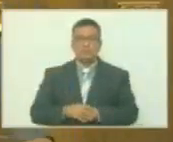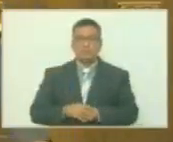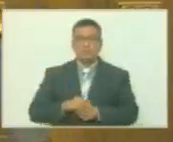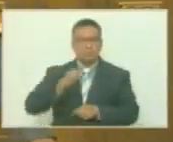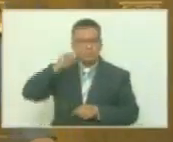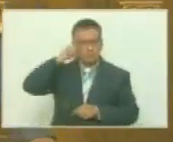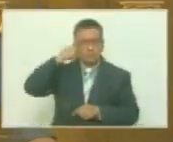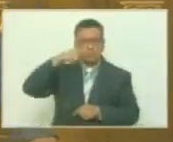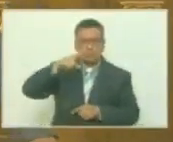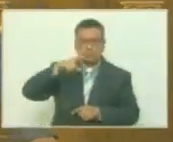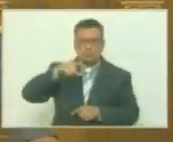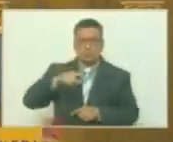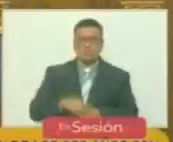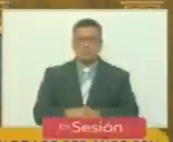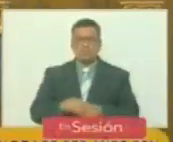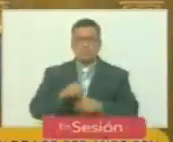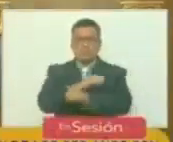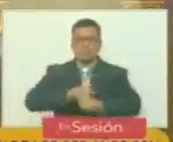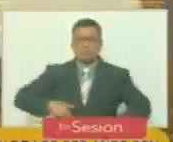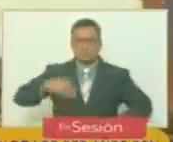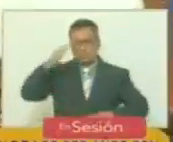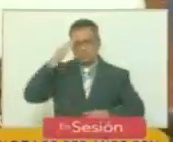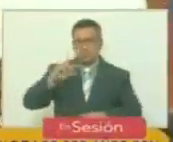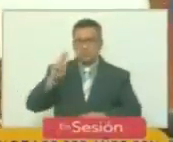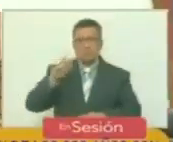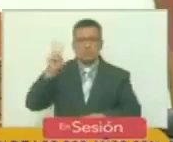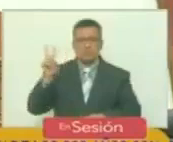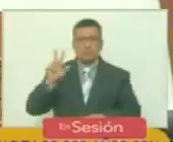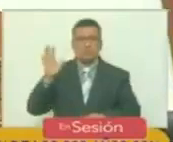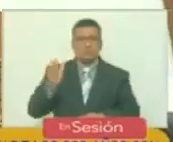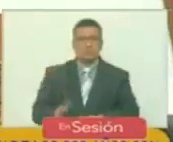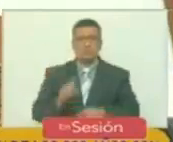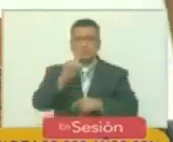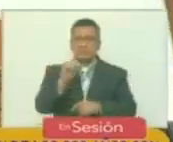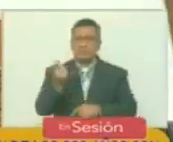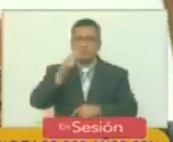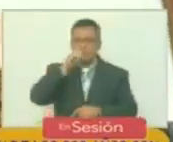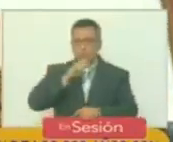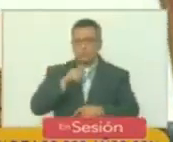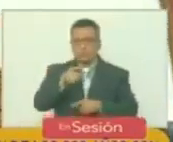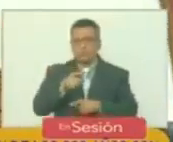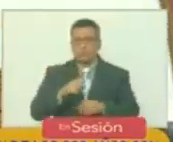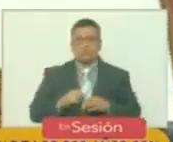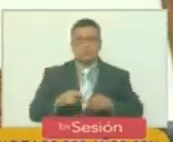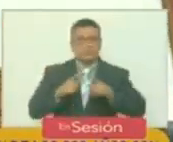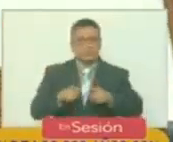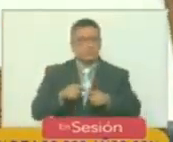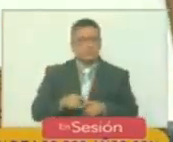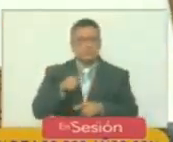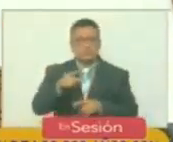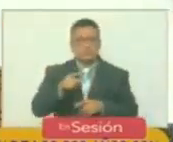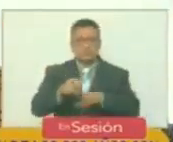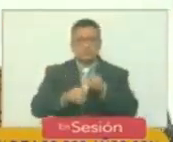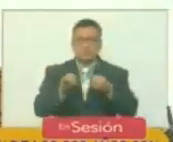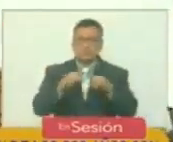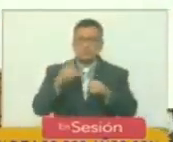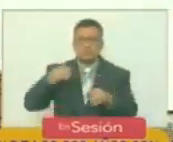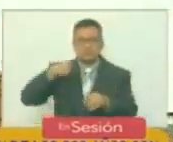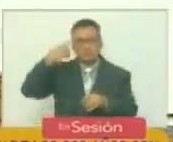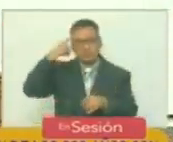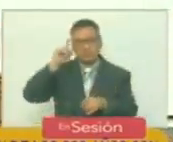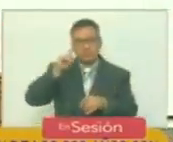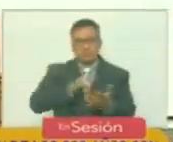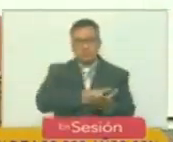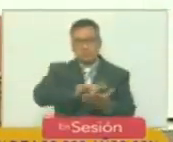conmemorativamente la armada bolivariana celebra un aniversario más en tal gesta y aunque soy